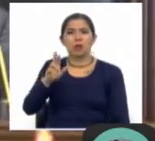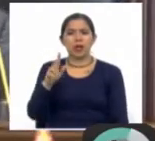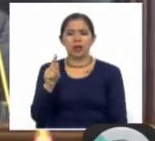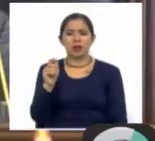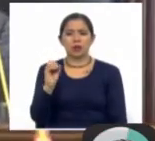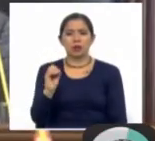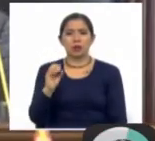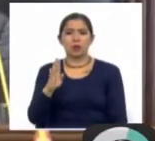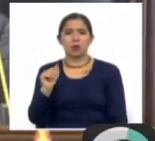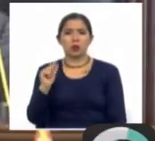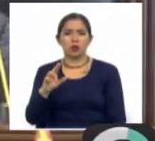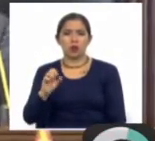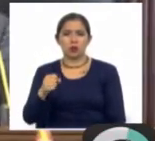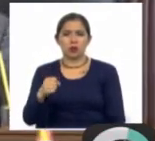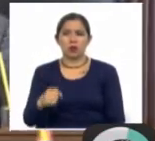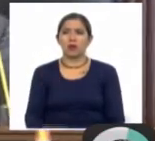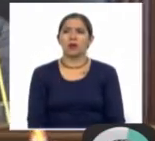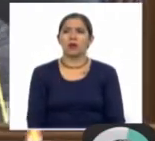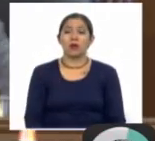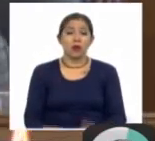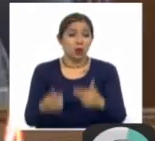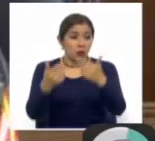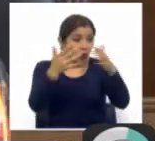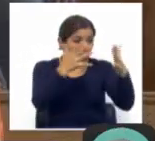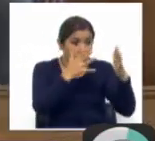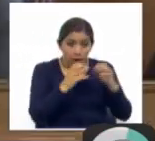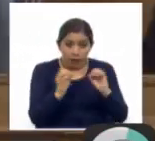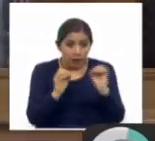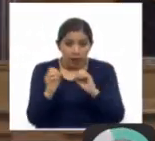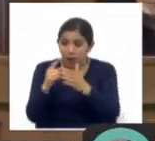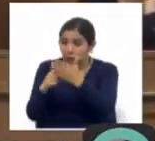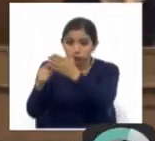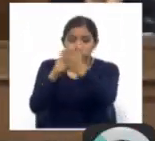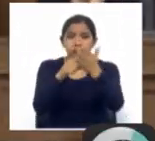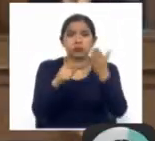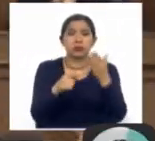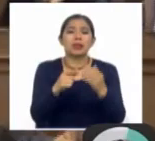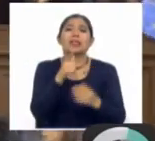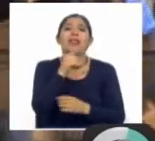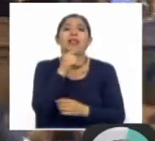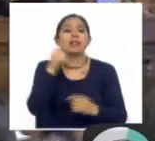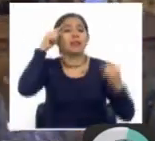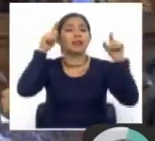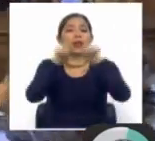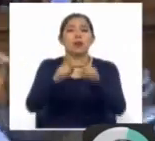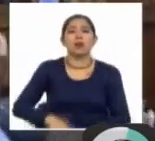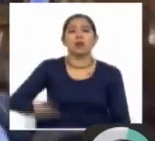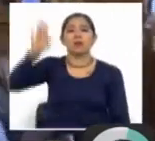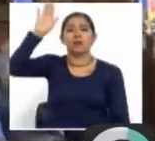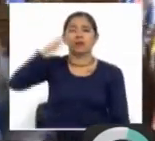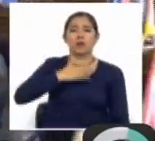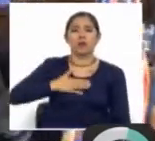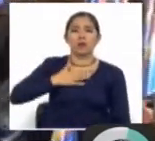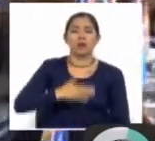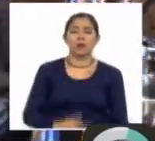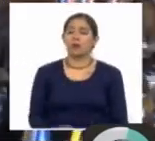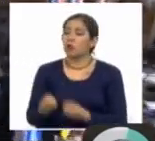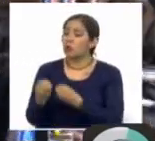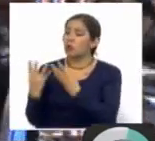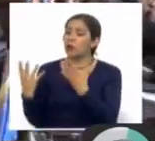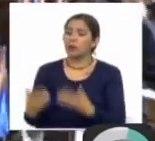No habiendo observaciones, las senadoras y senadoras que estén de acuerdo con su aprobación, por favor sirvense levantar la mano. Informe, senador secretario.